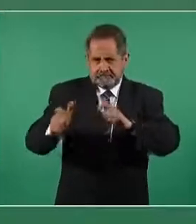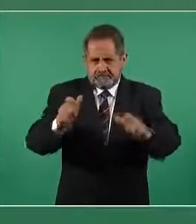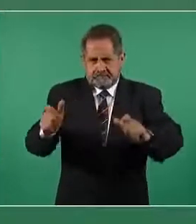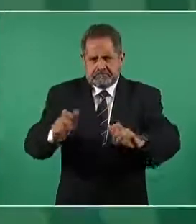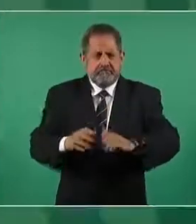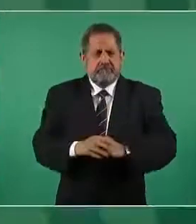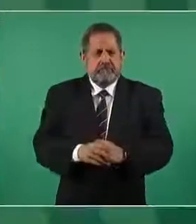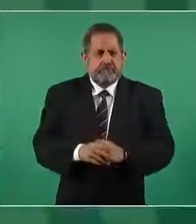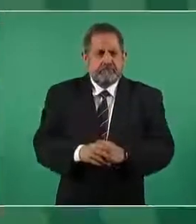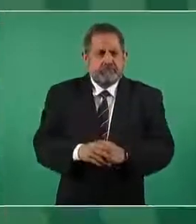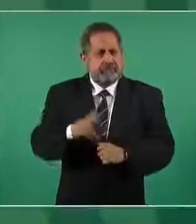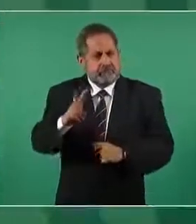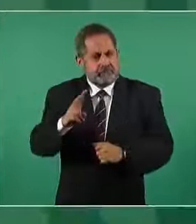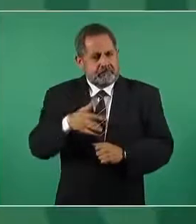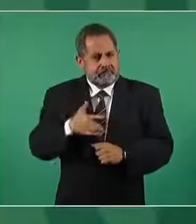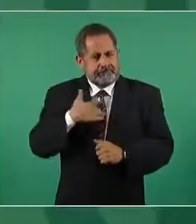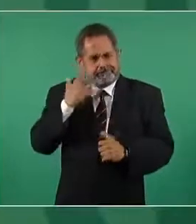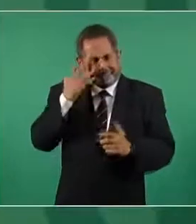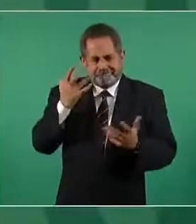pero me da pena